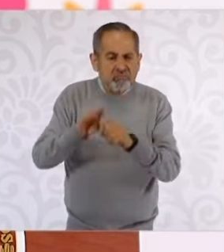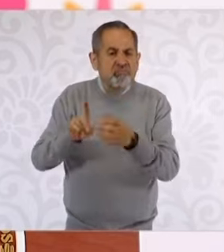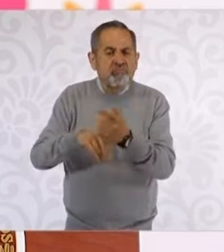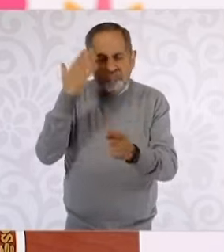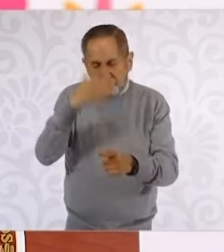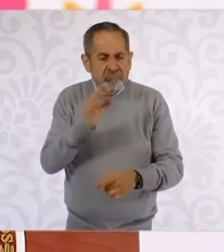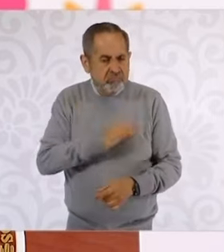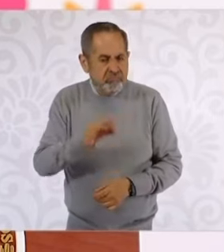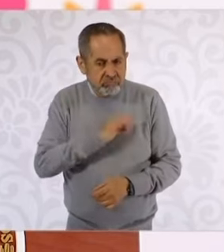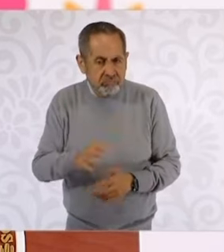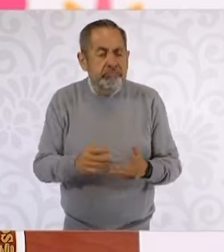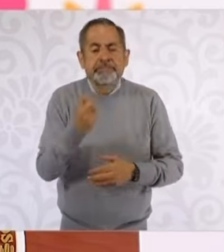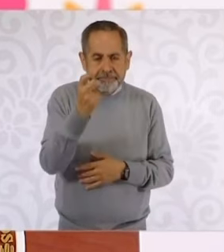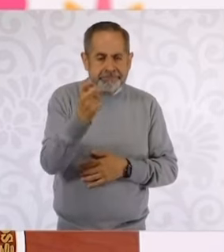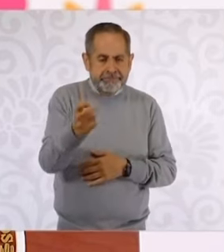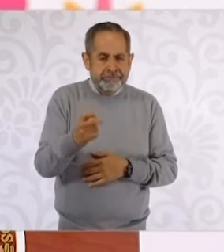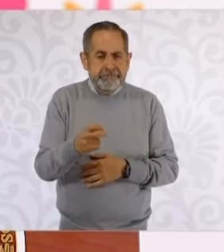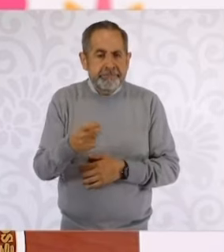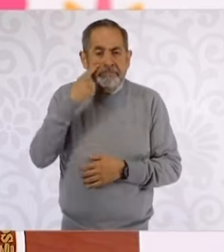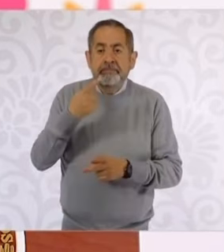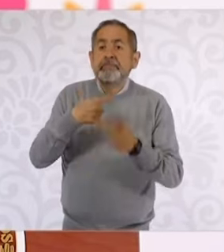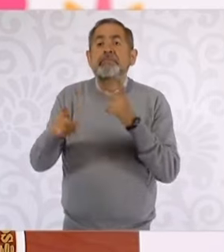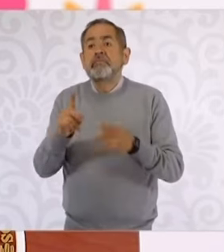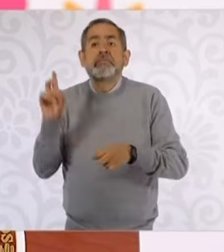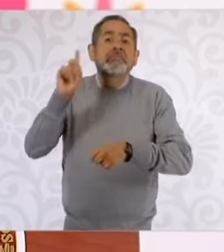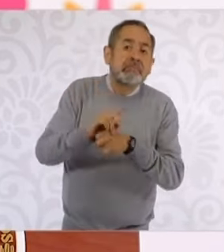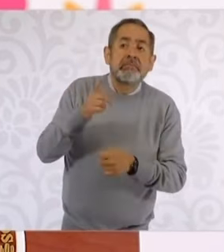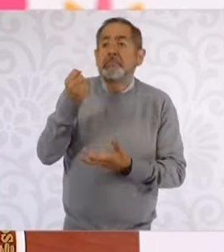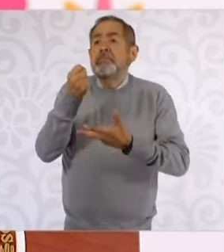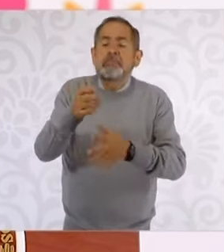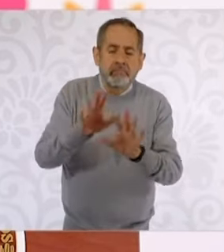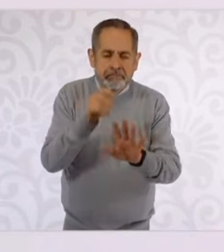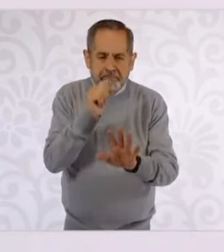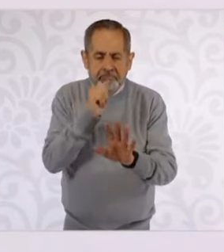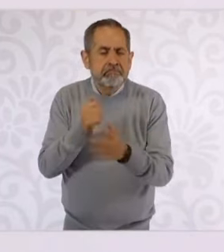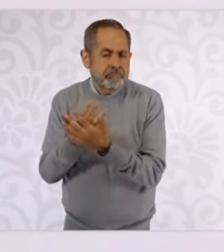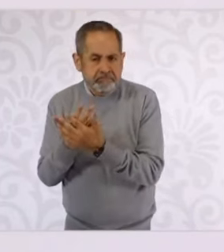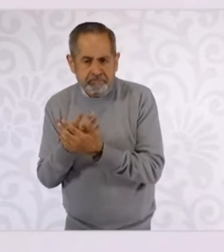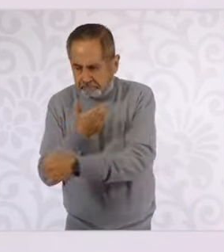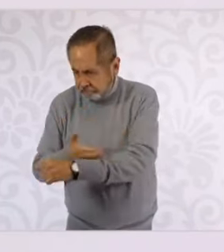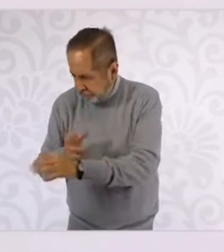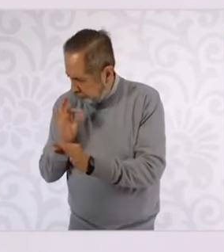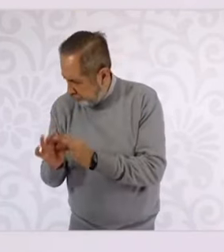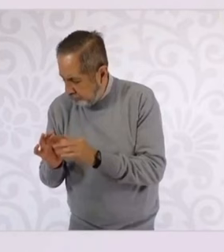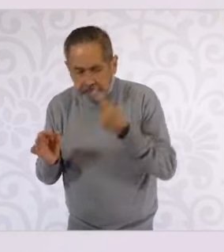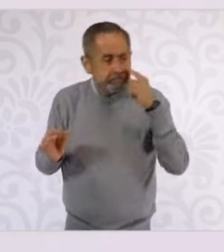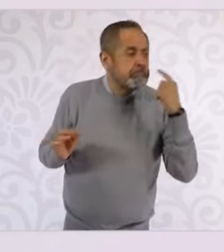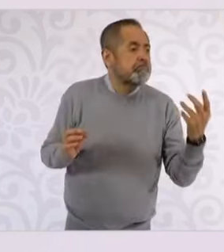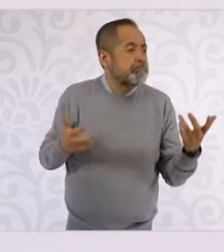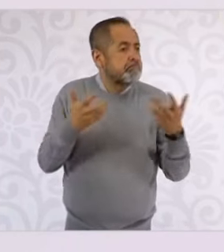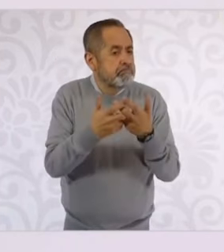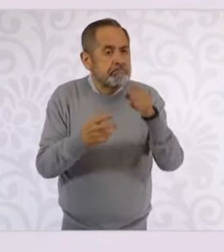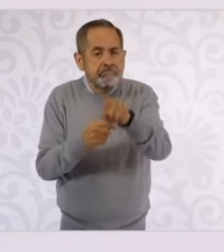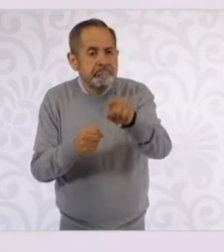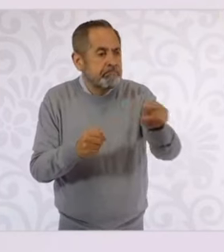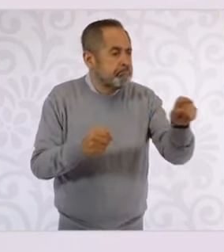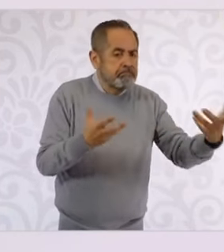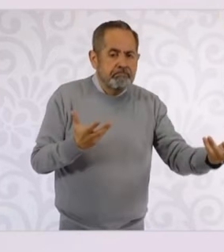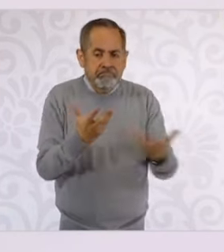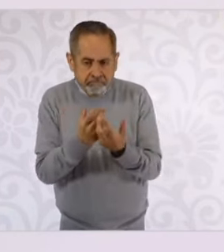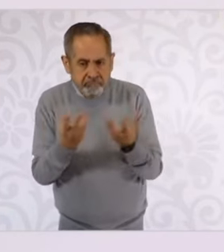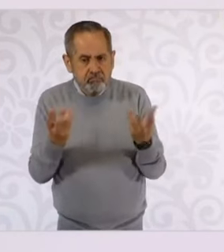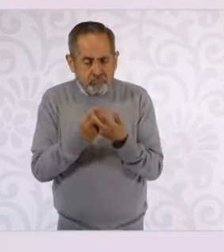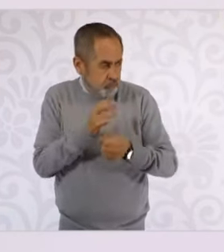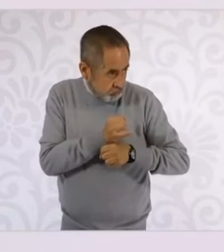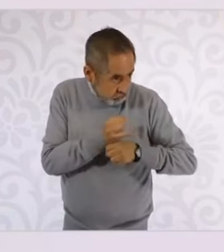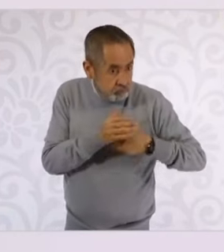Entonces, vamos a partir por ahí antes de decir, tiene tantos recursos. Así va a haber recursos para ello. Pero primero queremos juntar a los grupos de investigación y